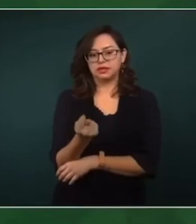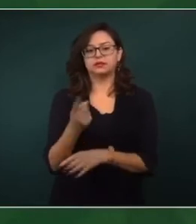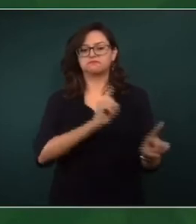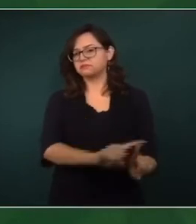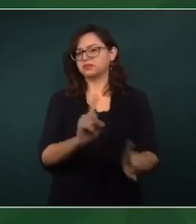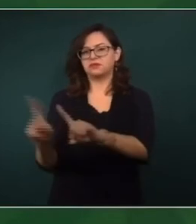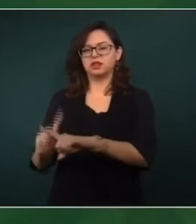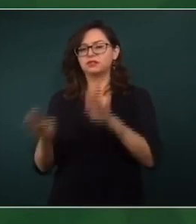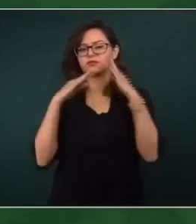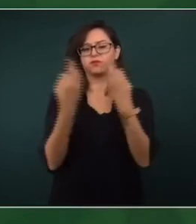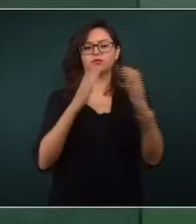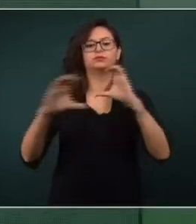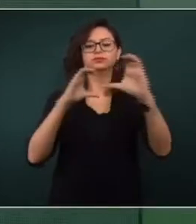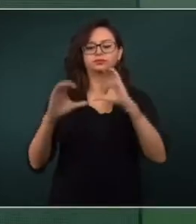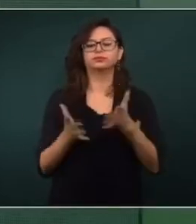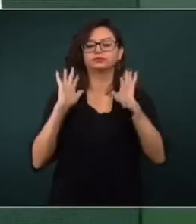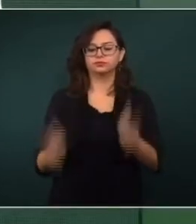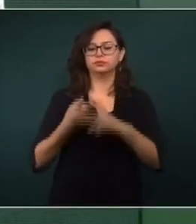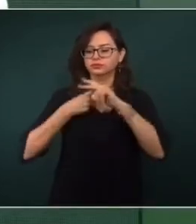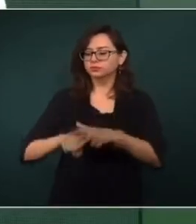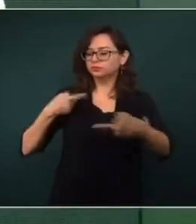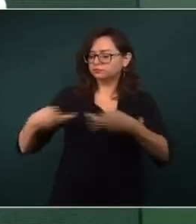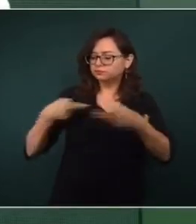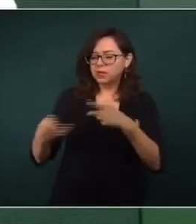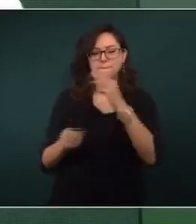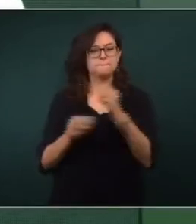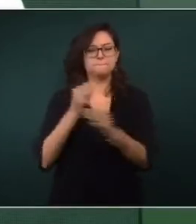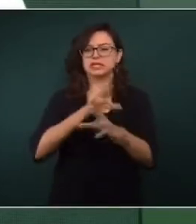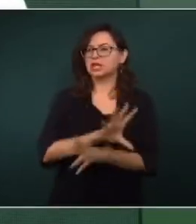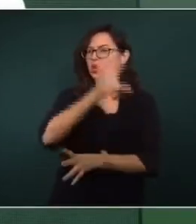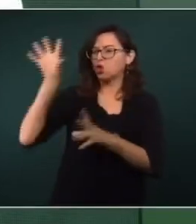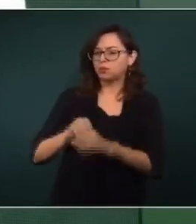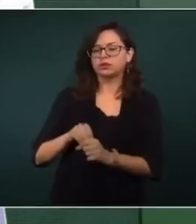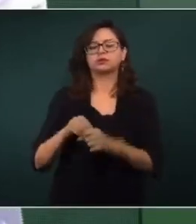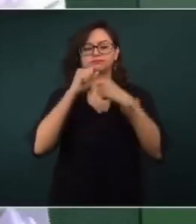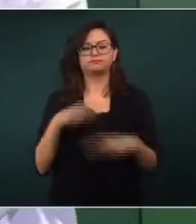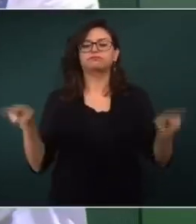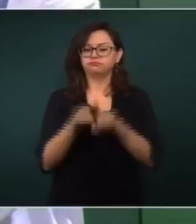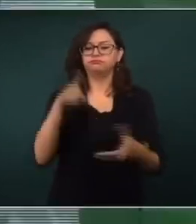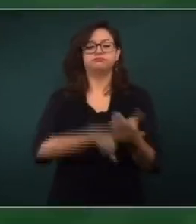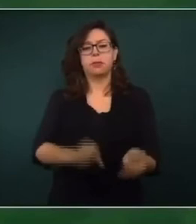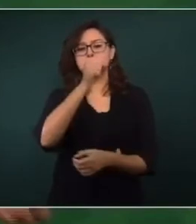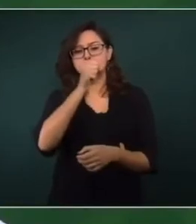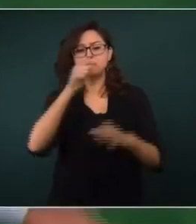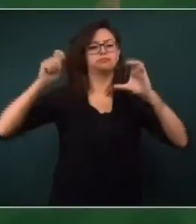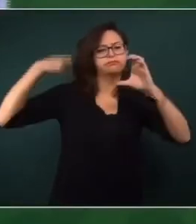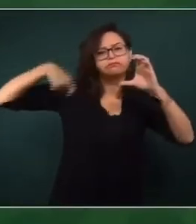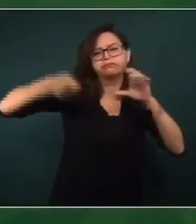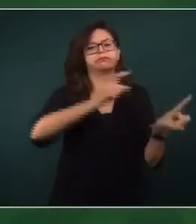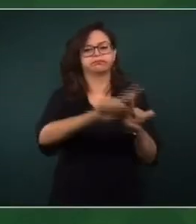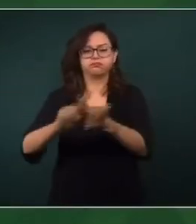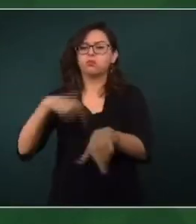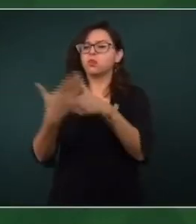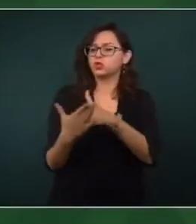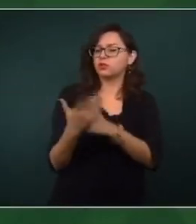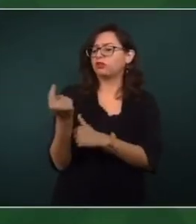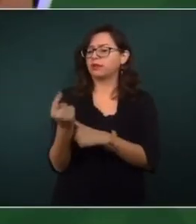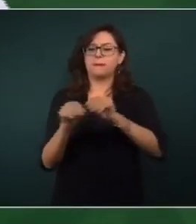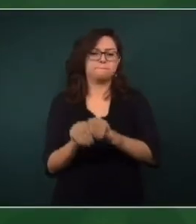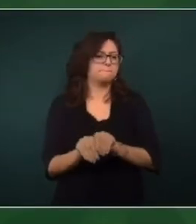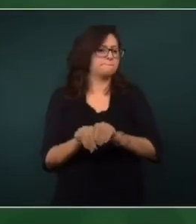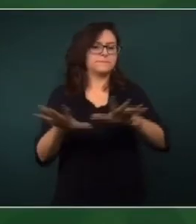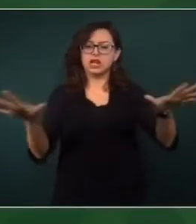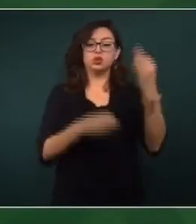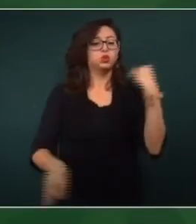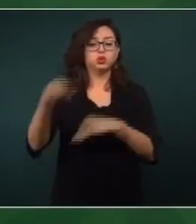por los medios de comunicación. Ya se está elaborando todo el material, la producción de los contenidos, para transmitirlos a través de